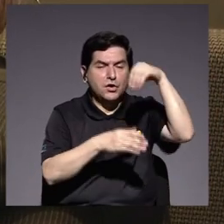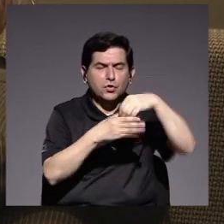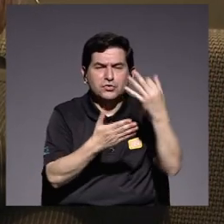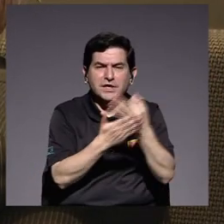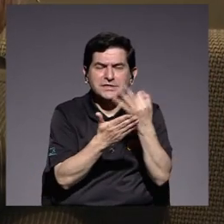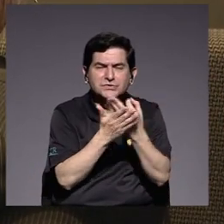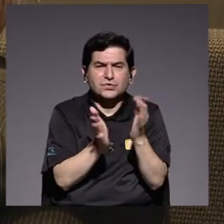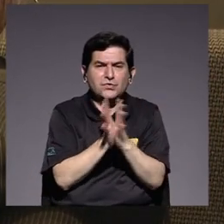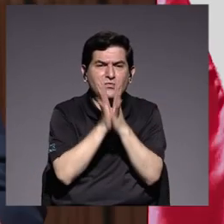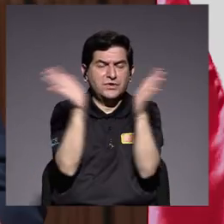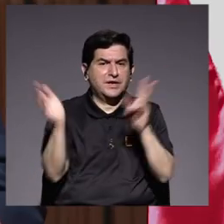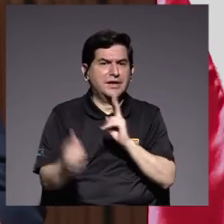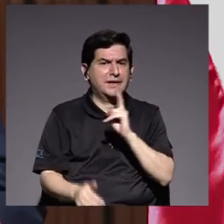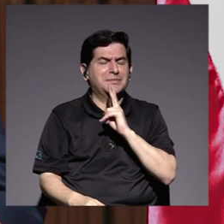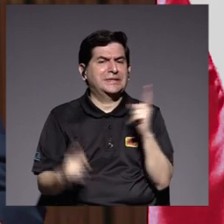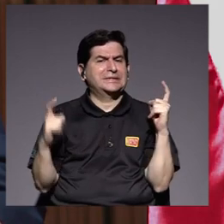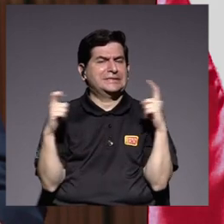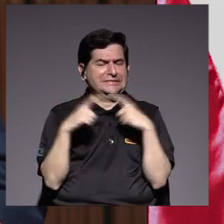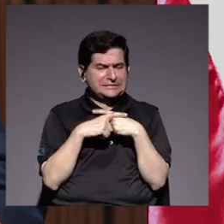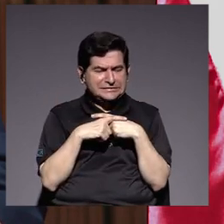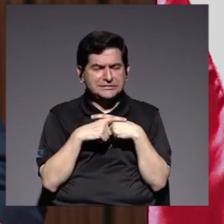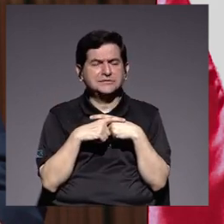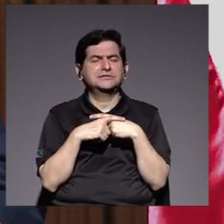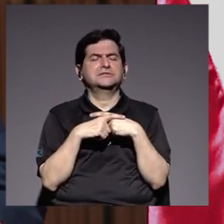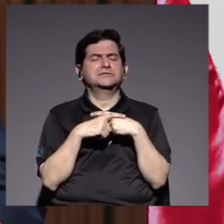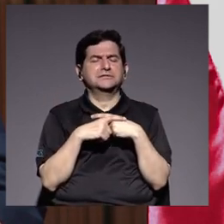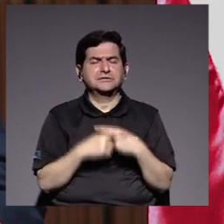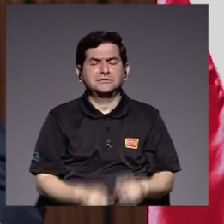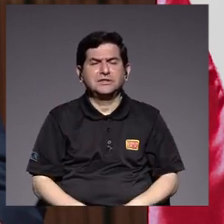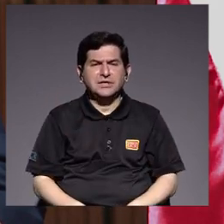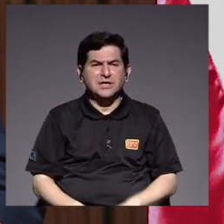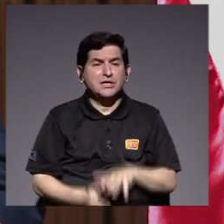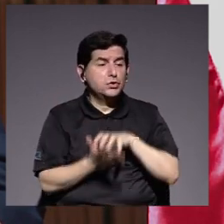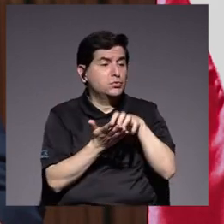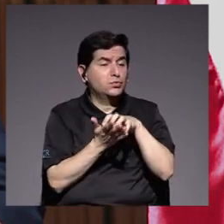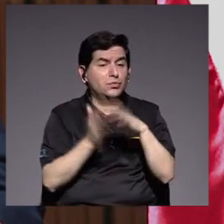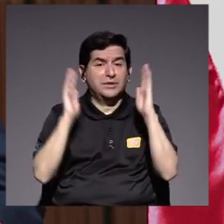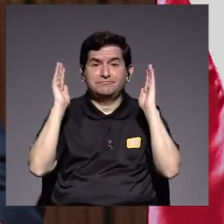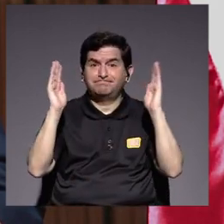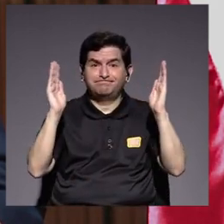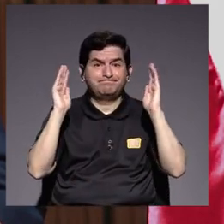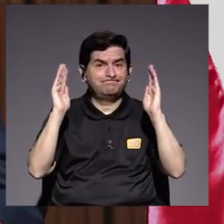finanzas públicas verdaderamente complejo y con una alta dosis de incertidumbre